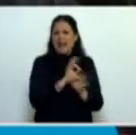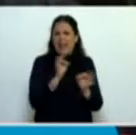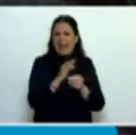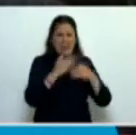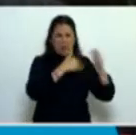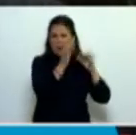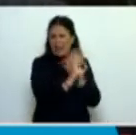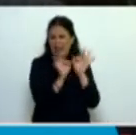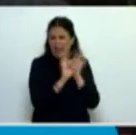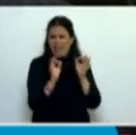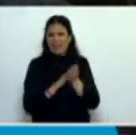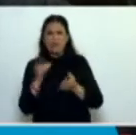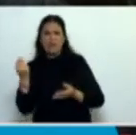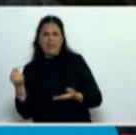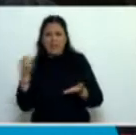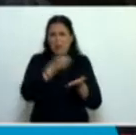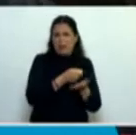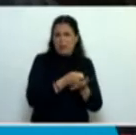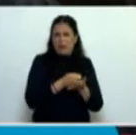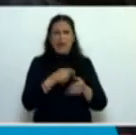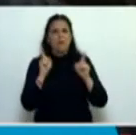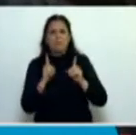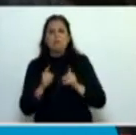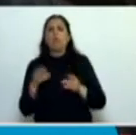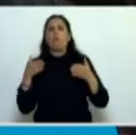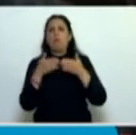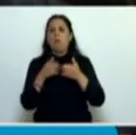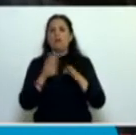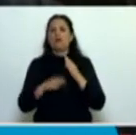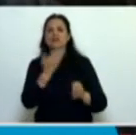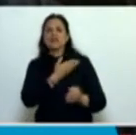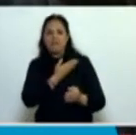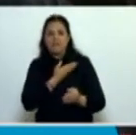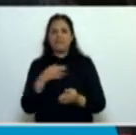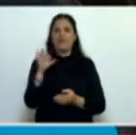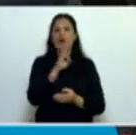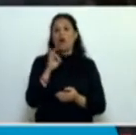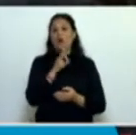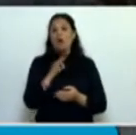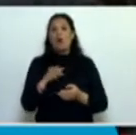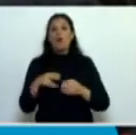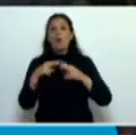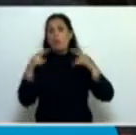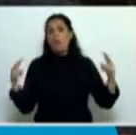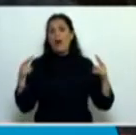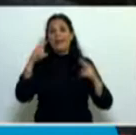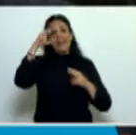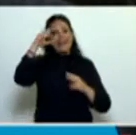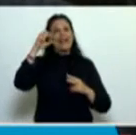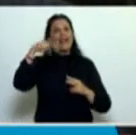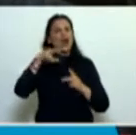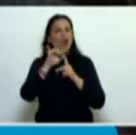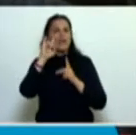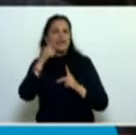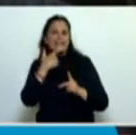centavo de esas partidas. mismo para el puerto de Santa Fe, lo mismo para el puente Reconquista-Goya o el puente